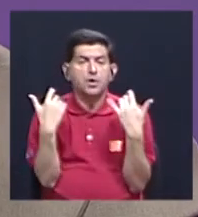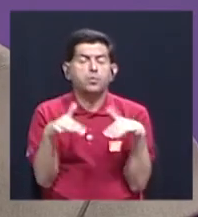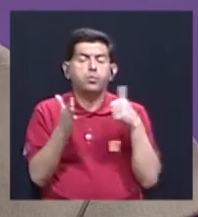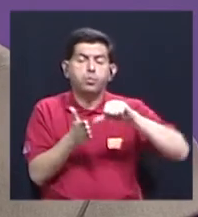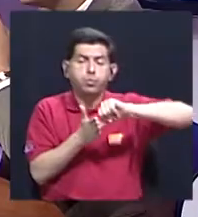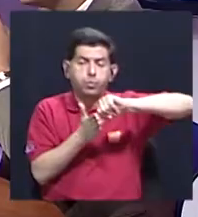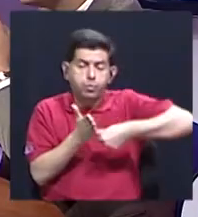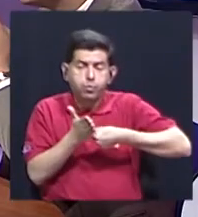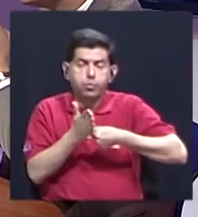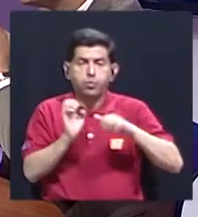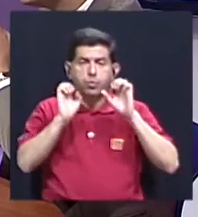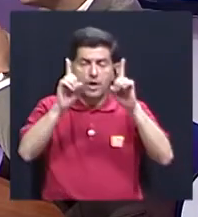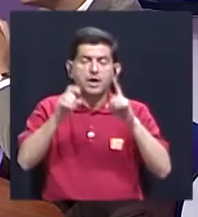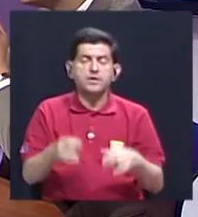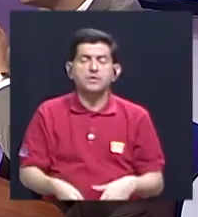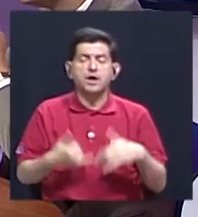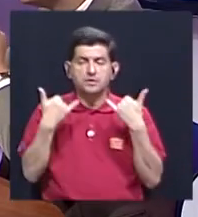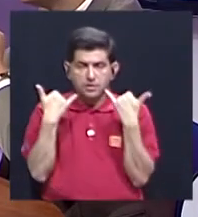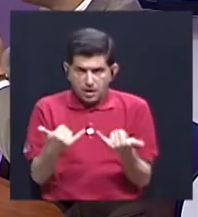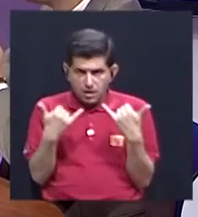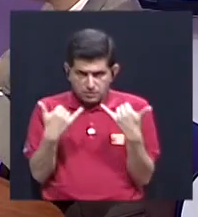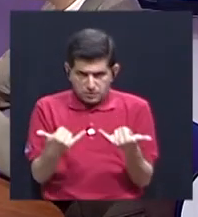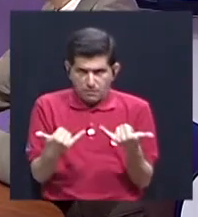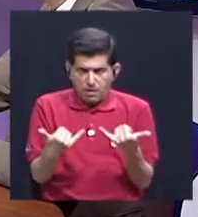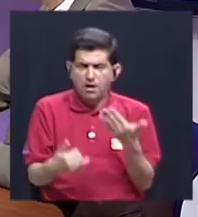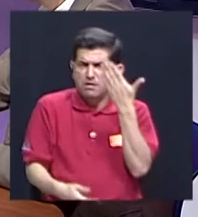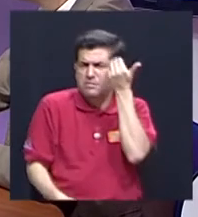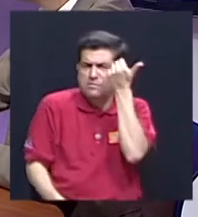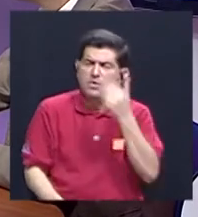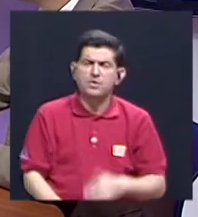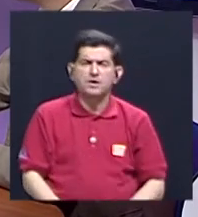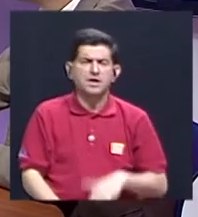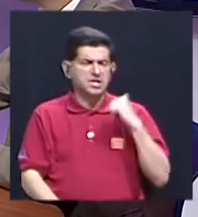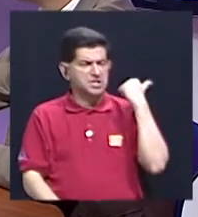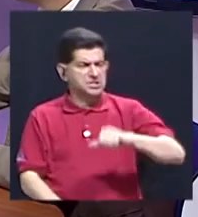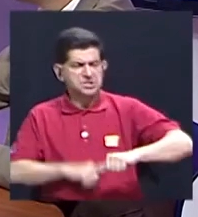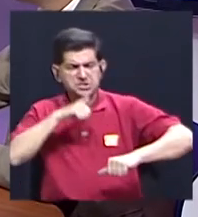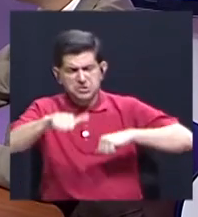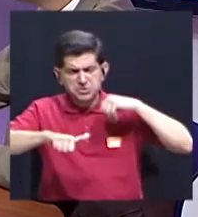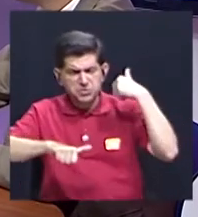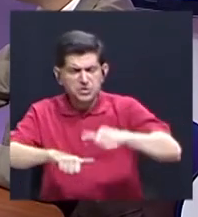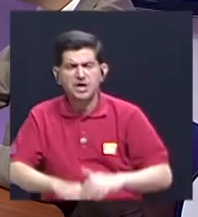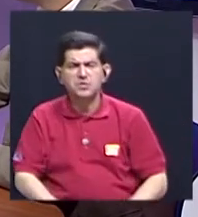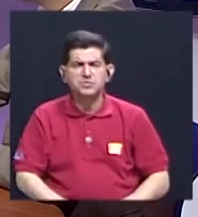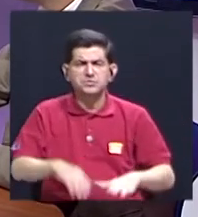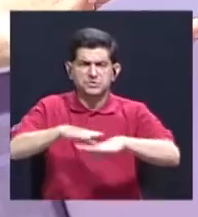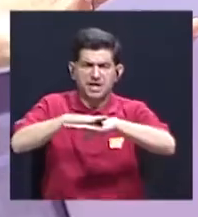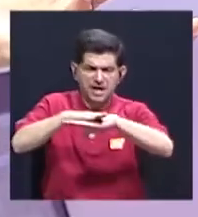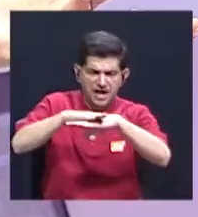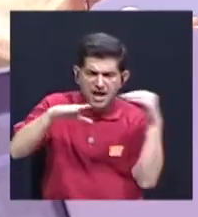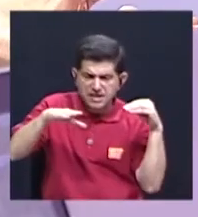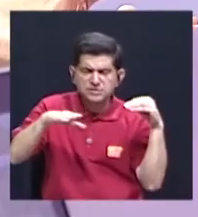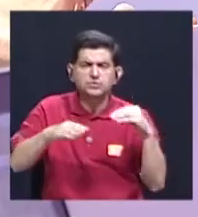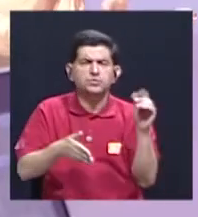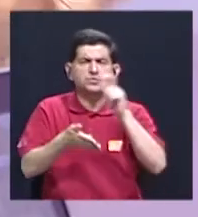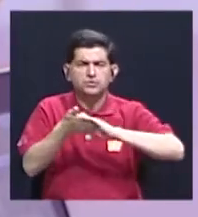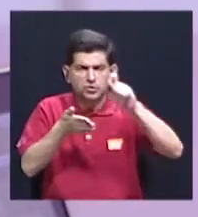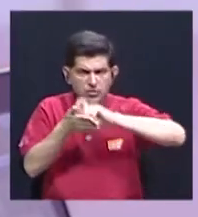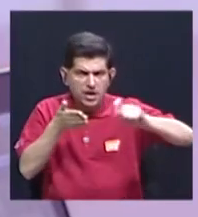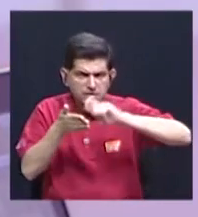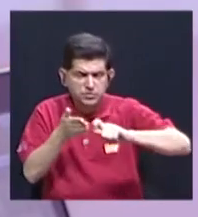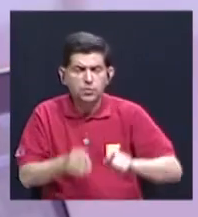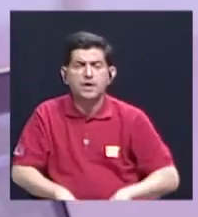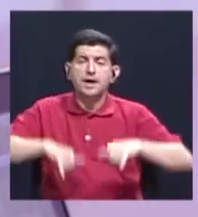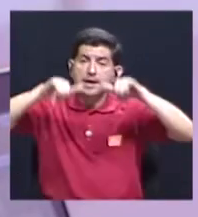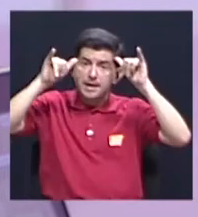enfatizando en educación contemporánea, porque, por ejemplo, para luchar contra la exclusión escolar y